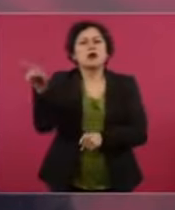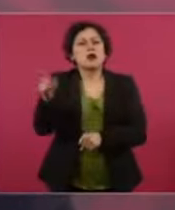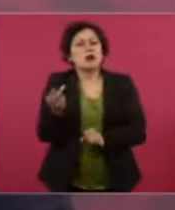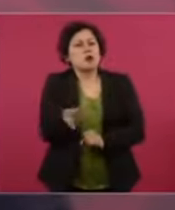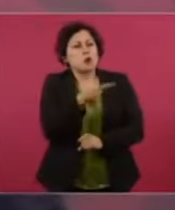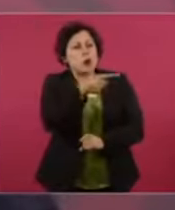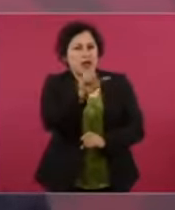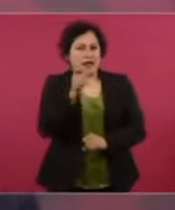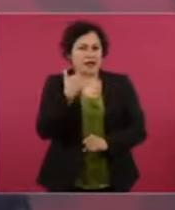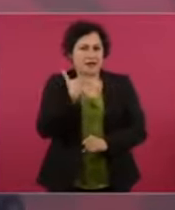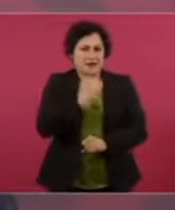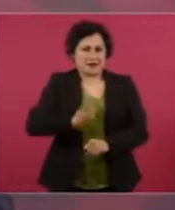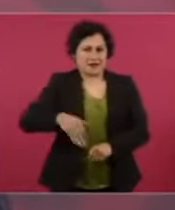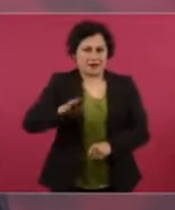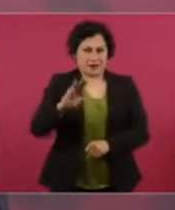anda,